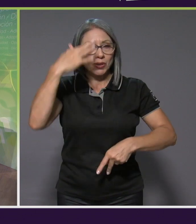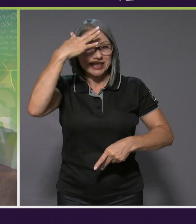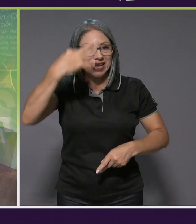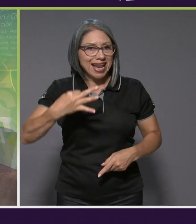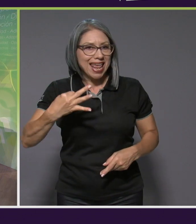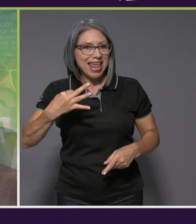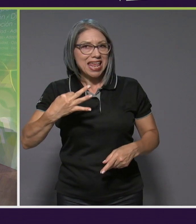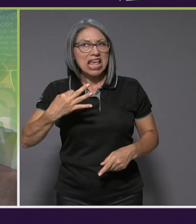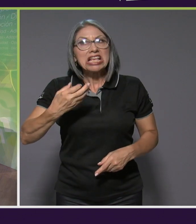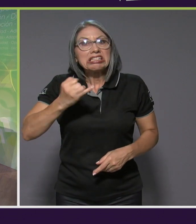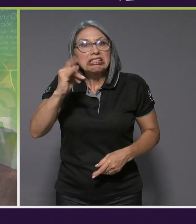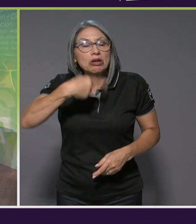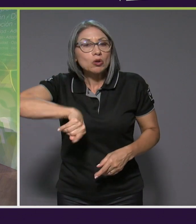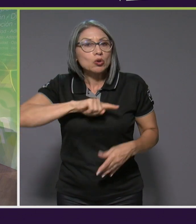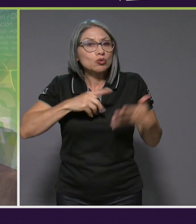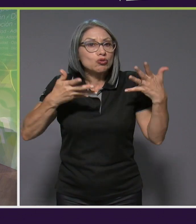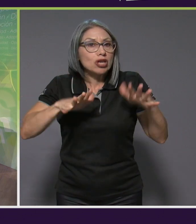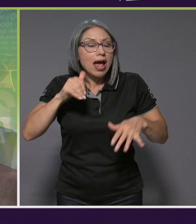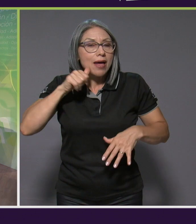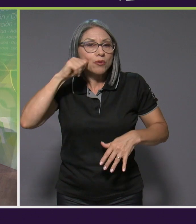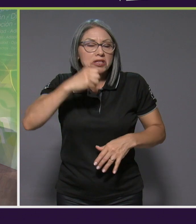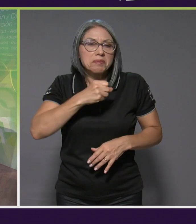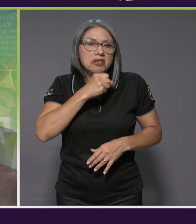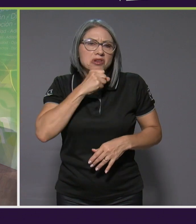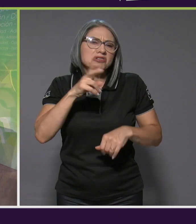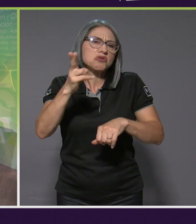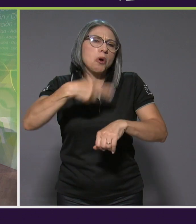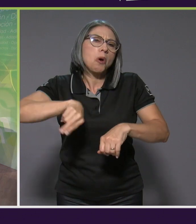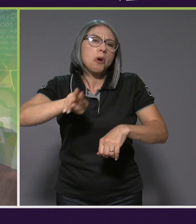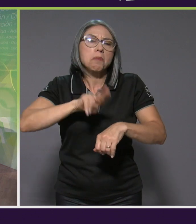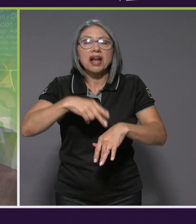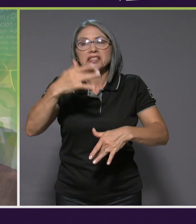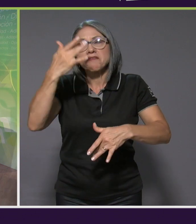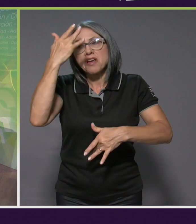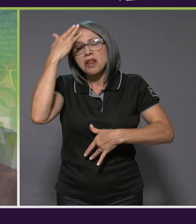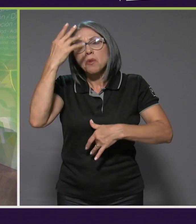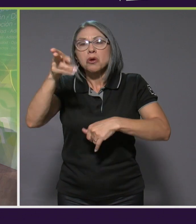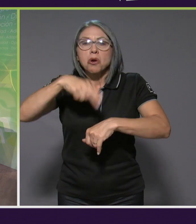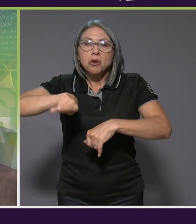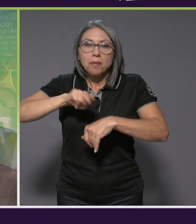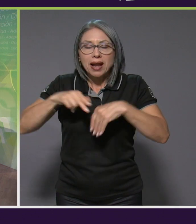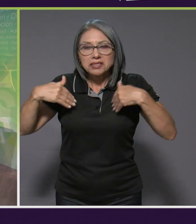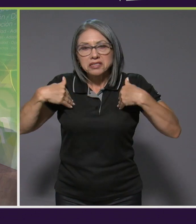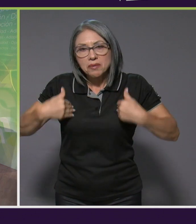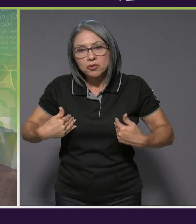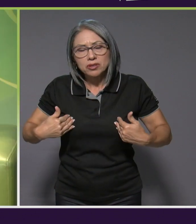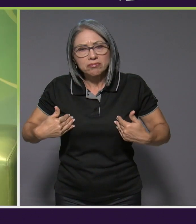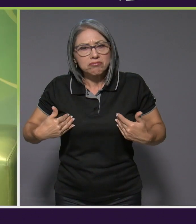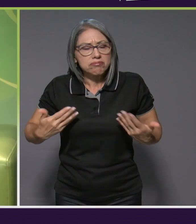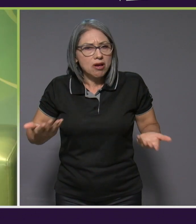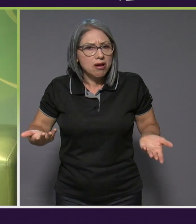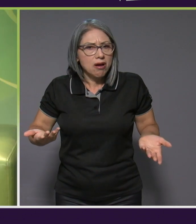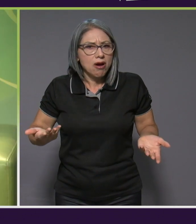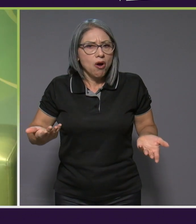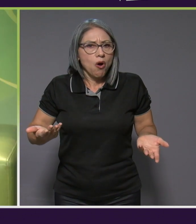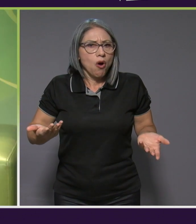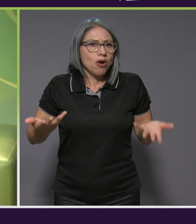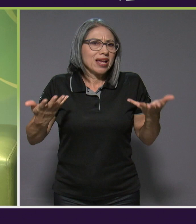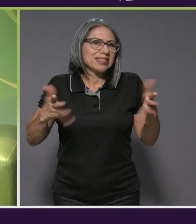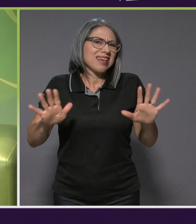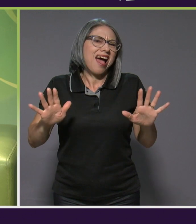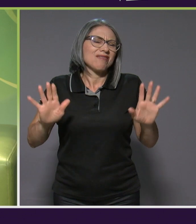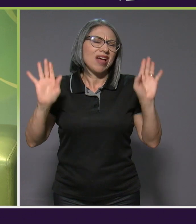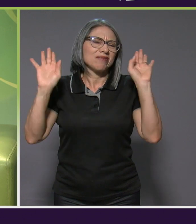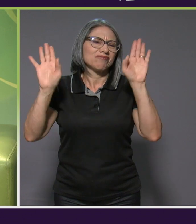somos personas adultas mayores, lo normal es que estemos enfermas, lo normal es que estemos cansadas o que ya es muy